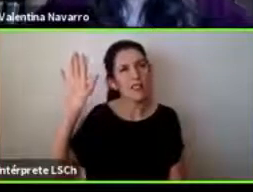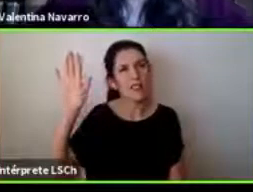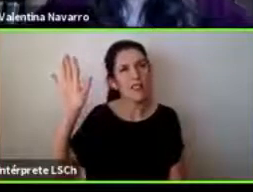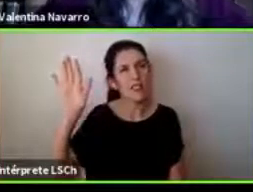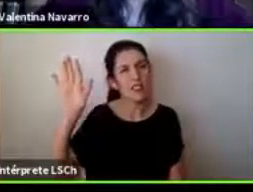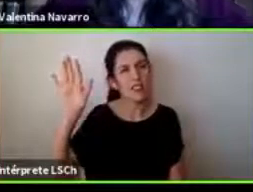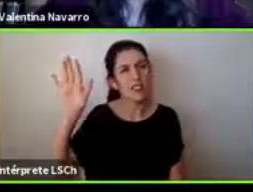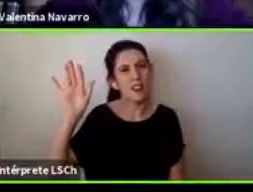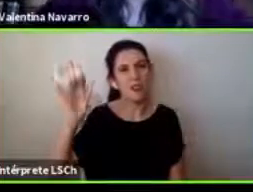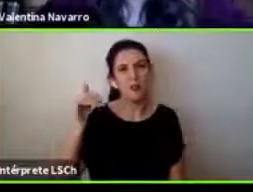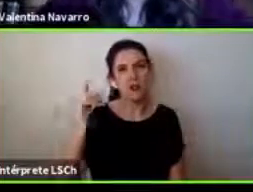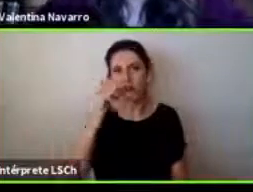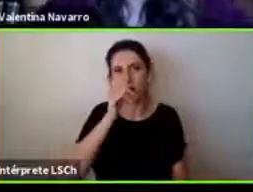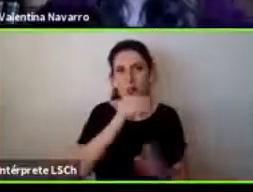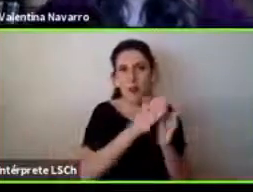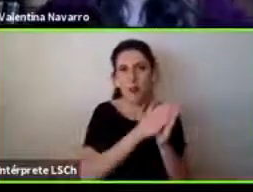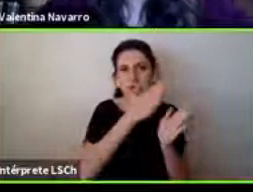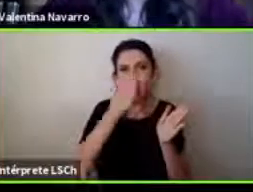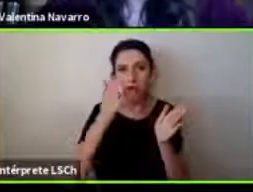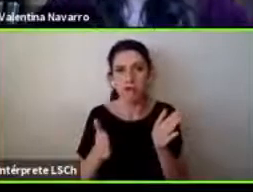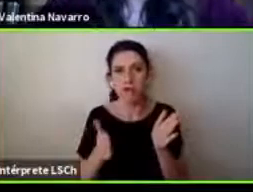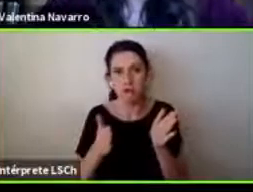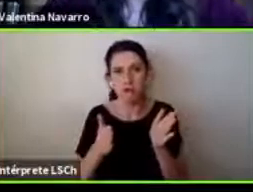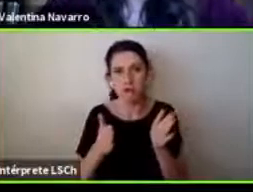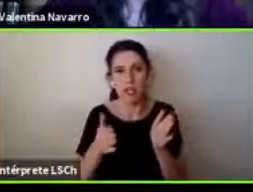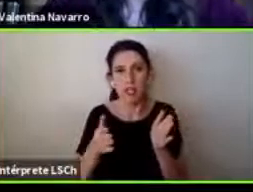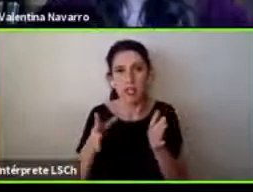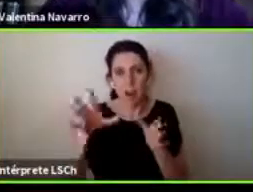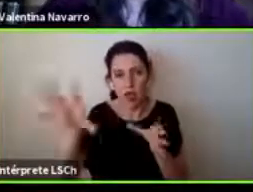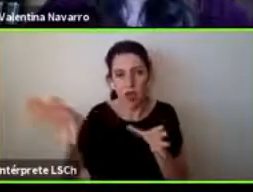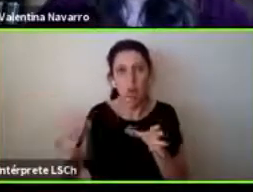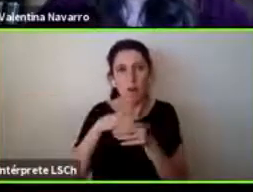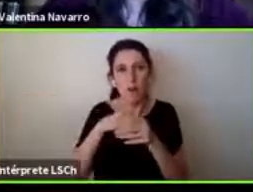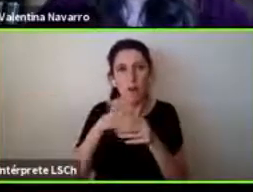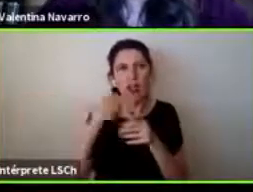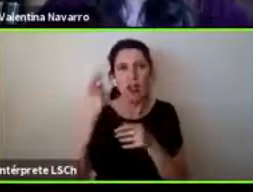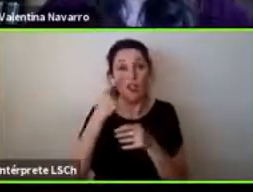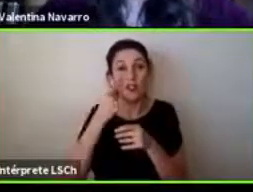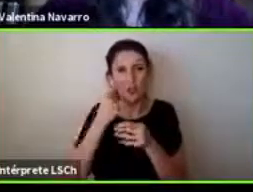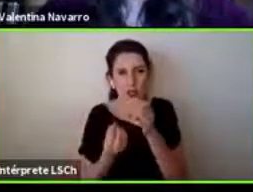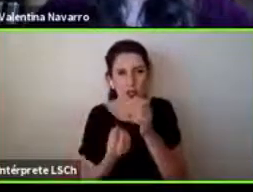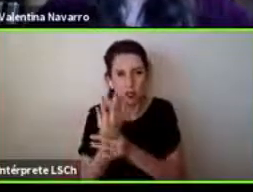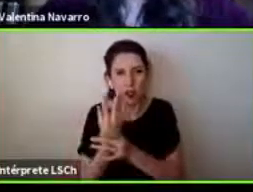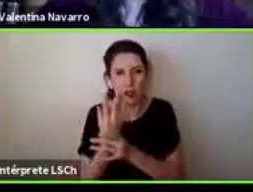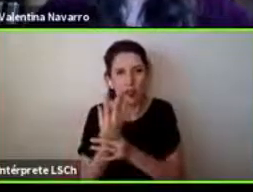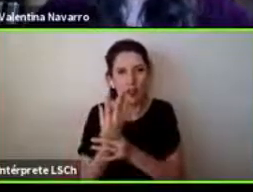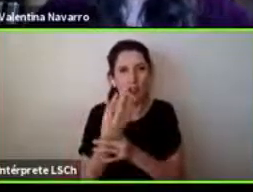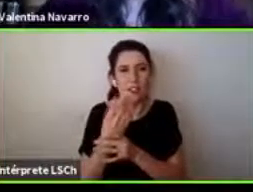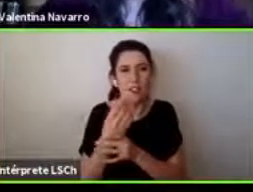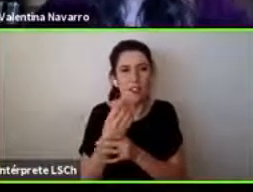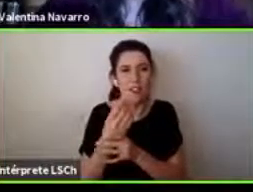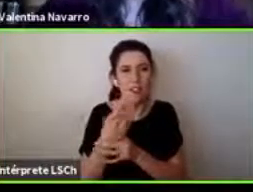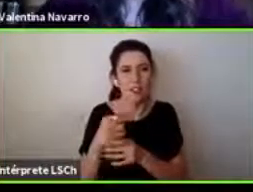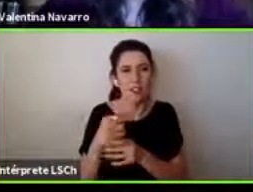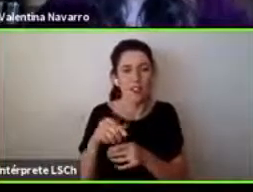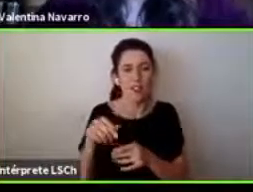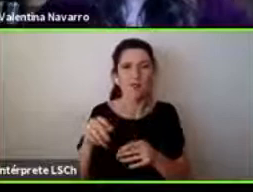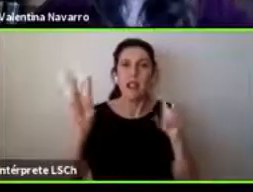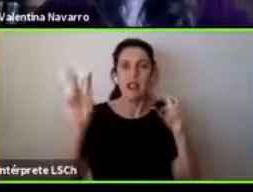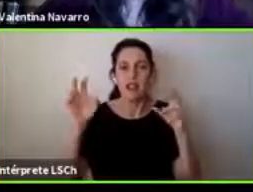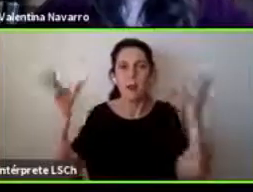cierto tiempo con las últimas actualizaciones acerca de la neurodiversidad en general